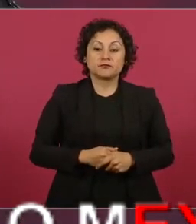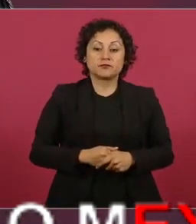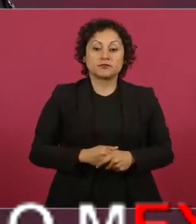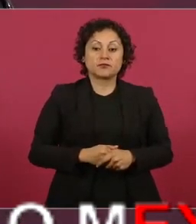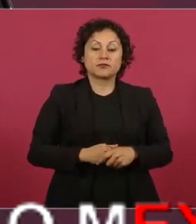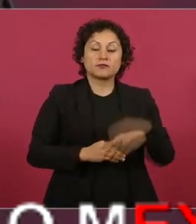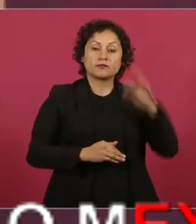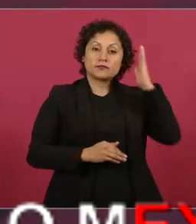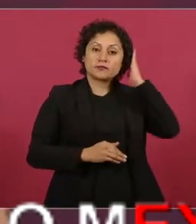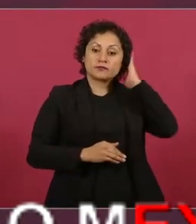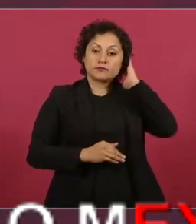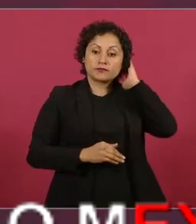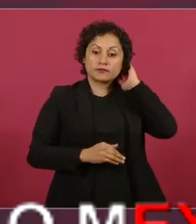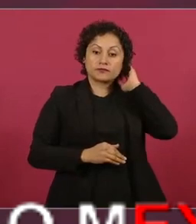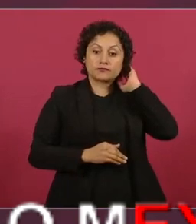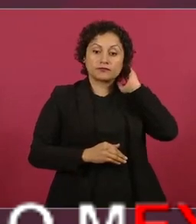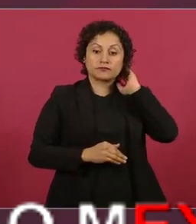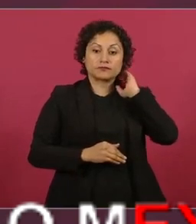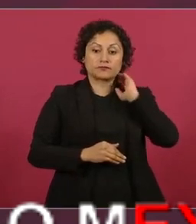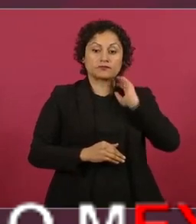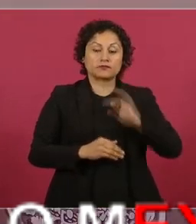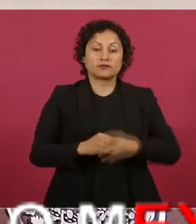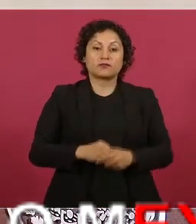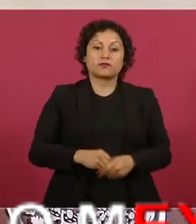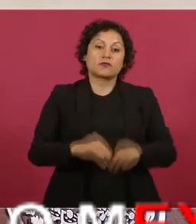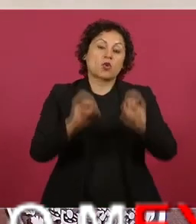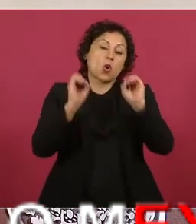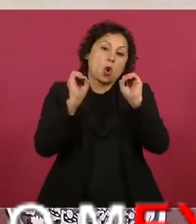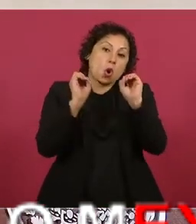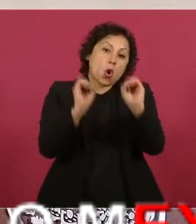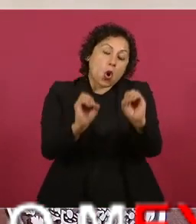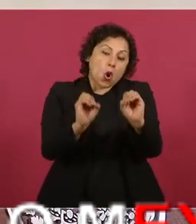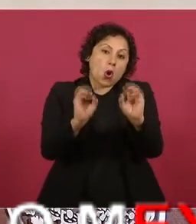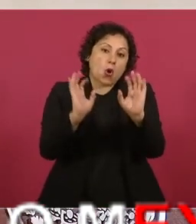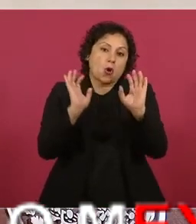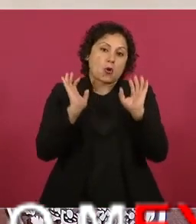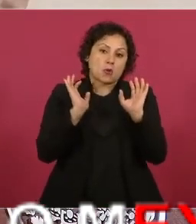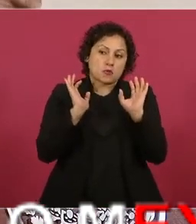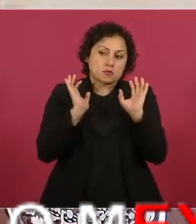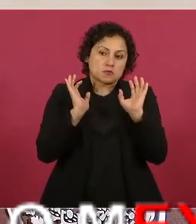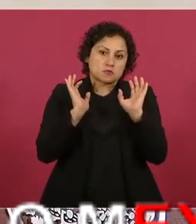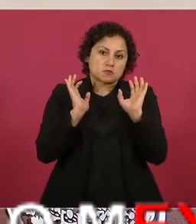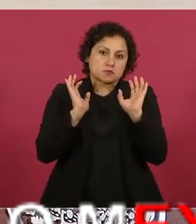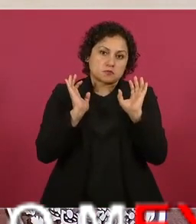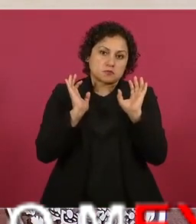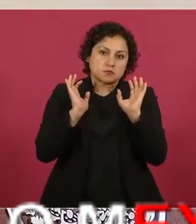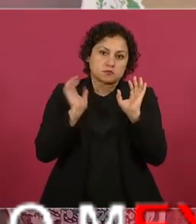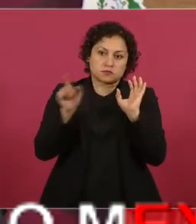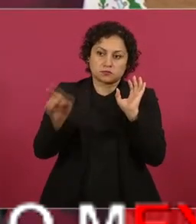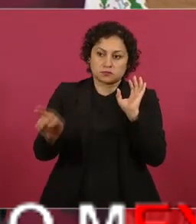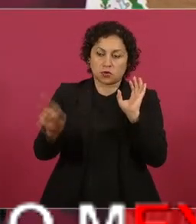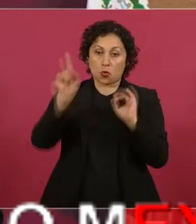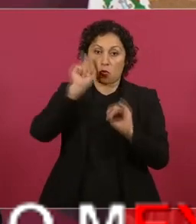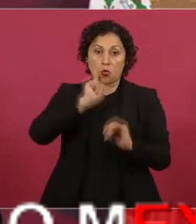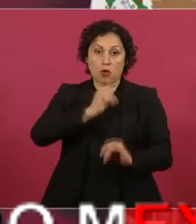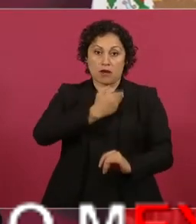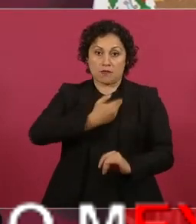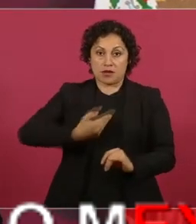o sin respetar la decisión de la presidenta